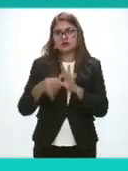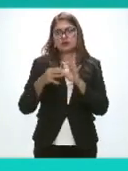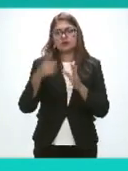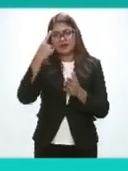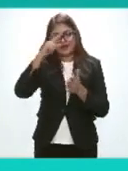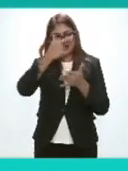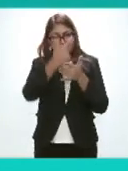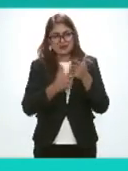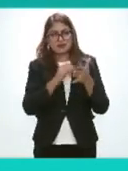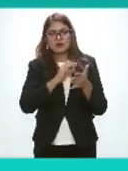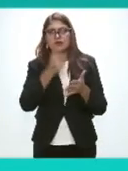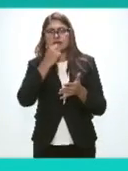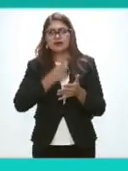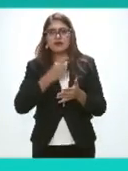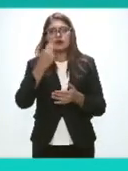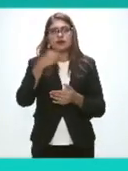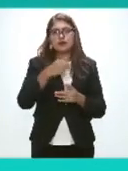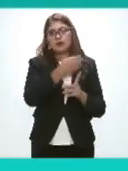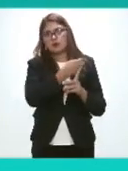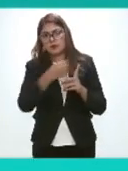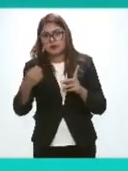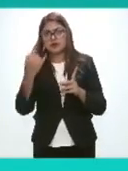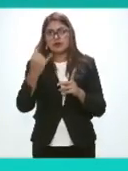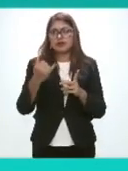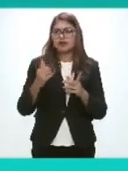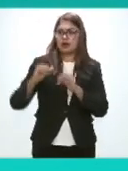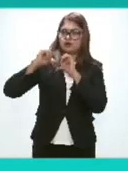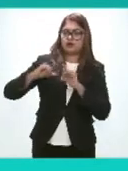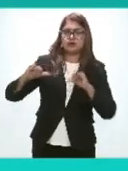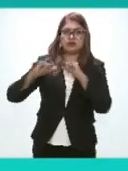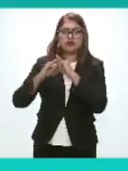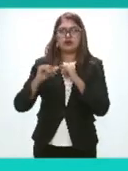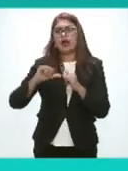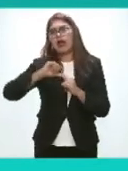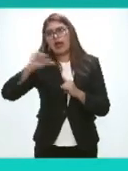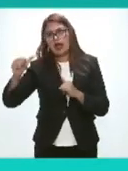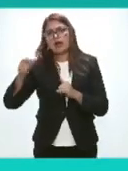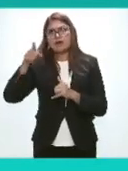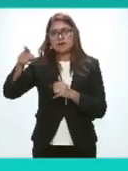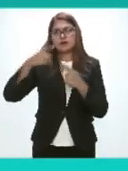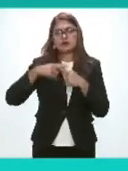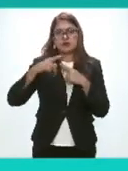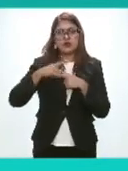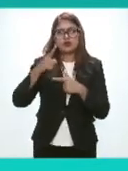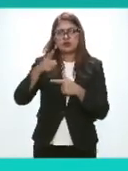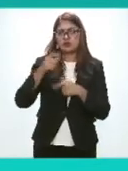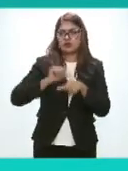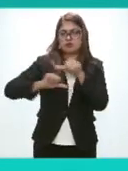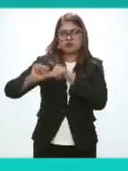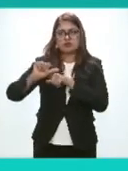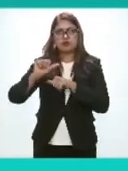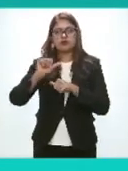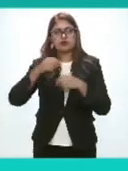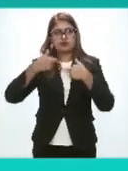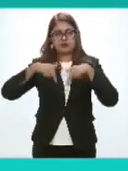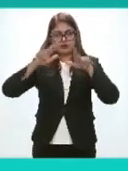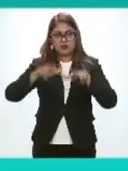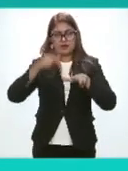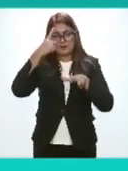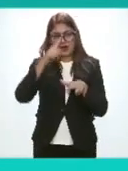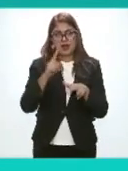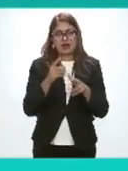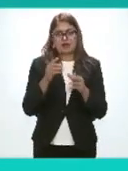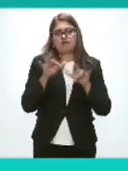lista Proporcionen su nombre Completo Y nombre que representa Lo anterior Con el objeto Facilitar su registro En la versión Oceanográfica Y